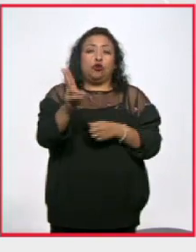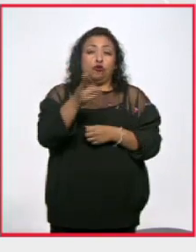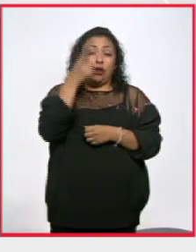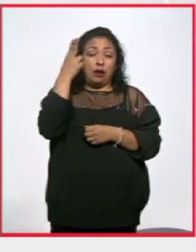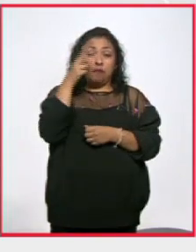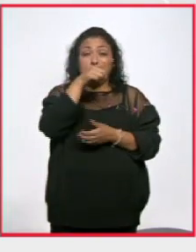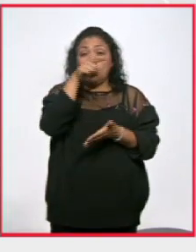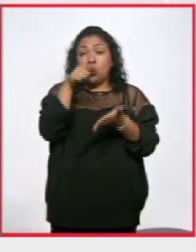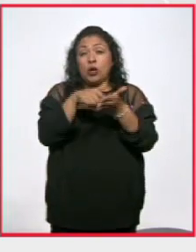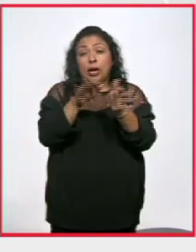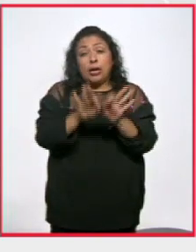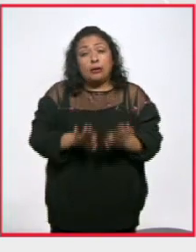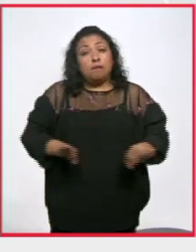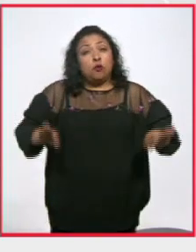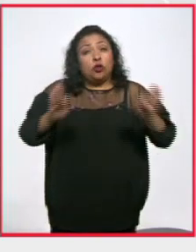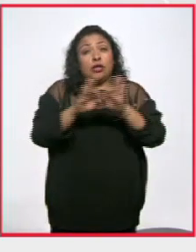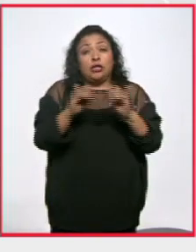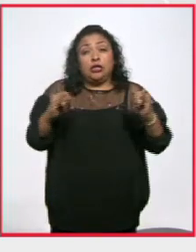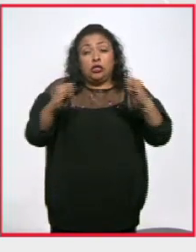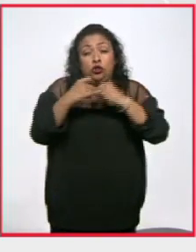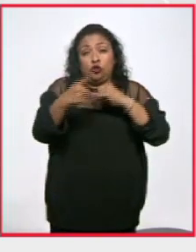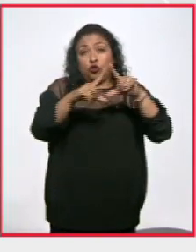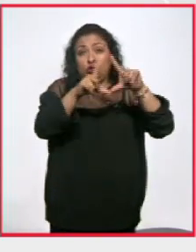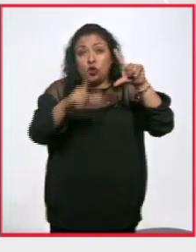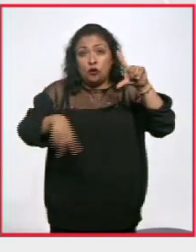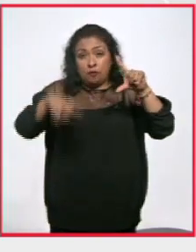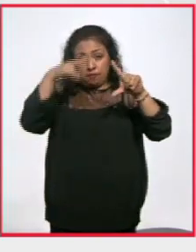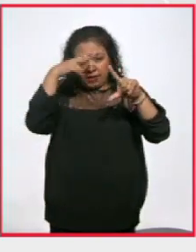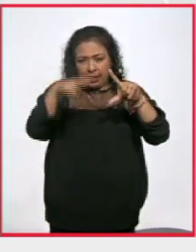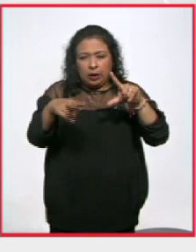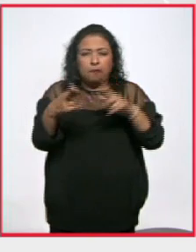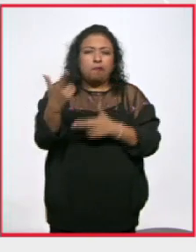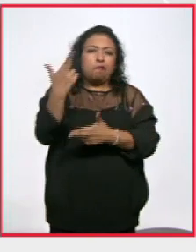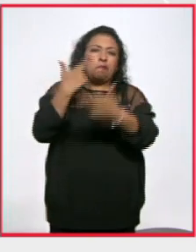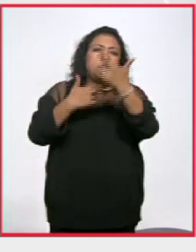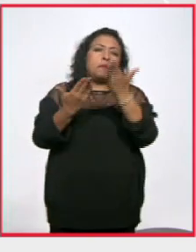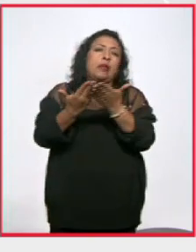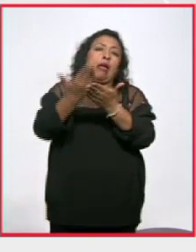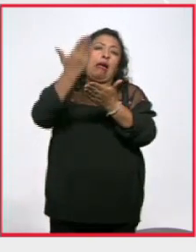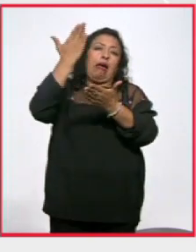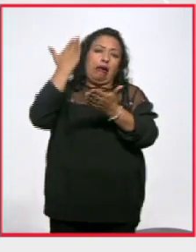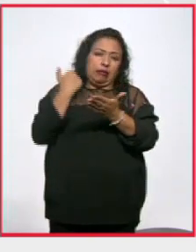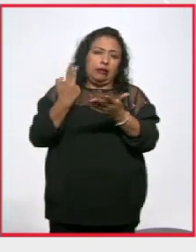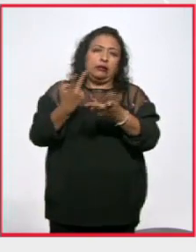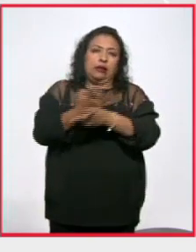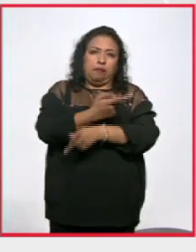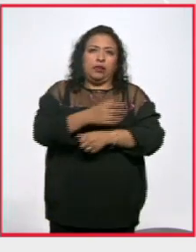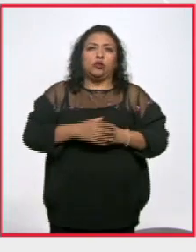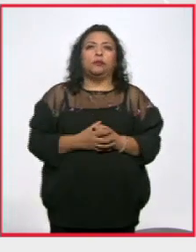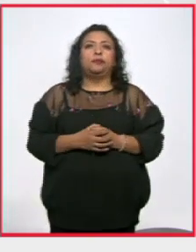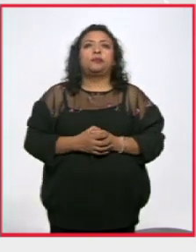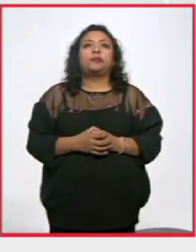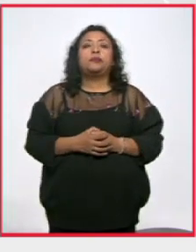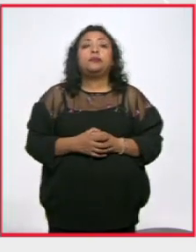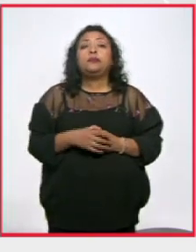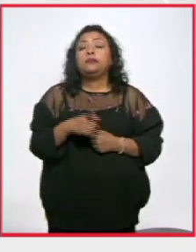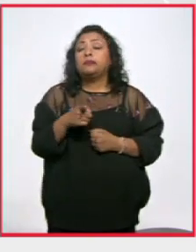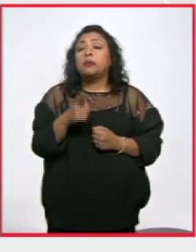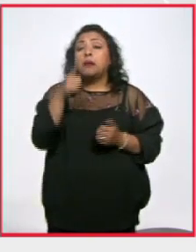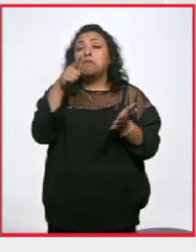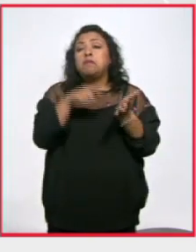una de las instituciones más importantes de este país pero remontémonos a algunos antecedentes ¿sí? en